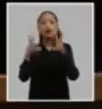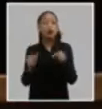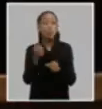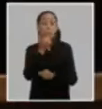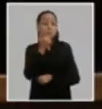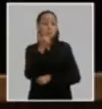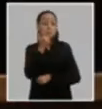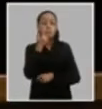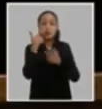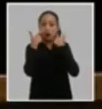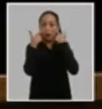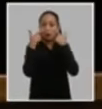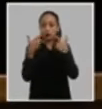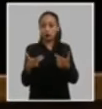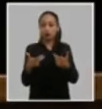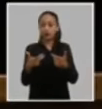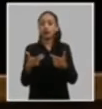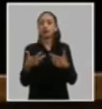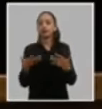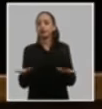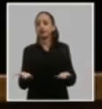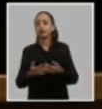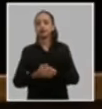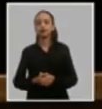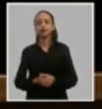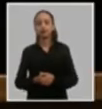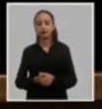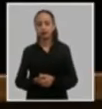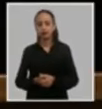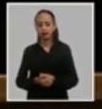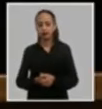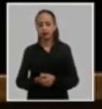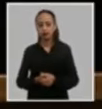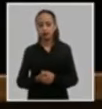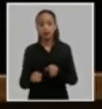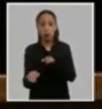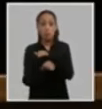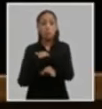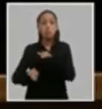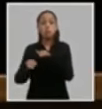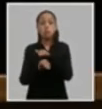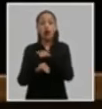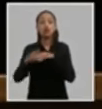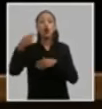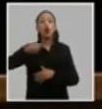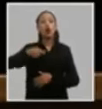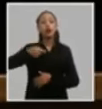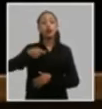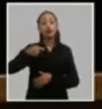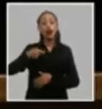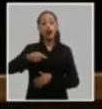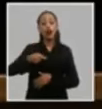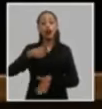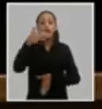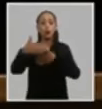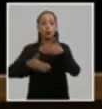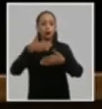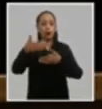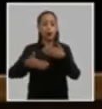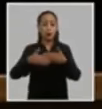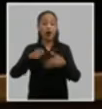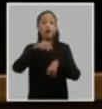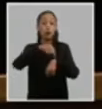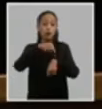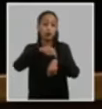los más importantes se relacionan con la conformación de las bases jurídicas y las programáticas para el mediano y